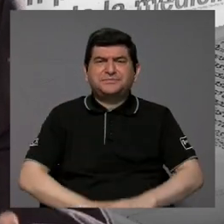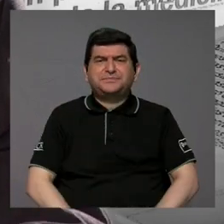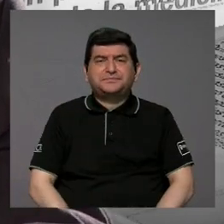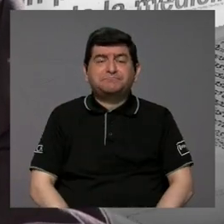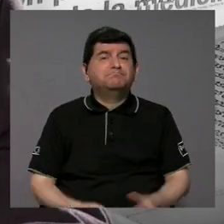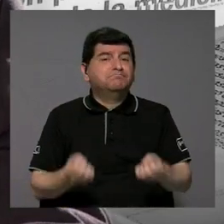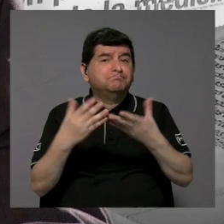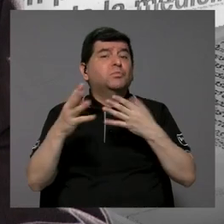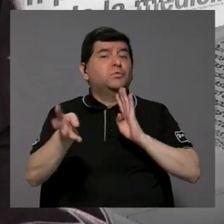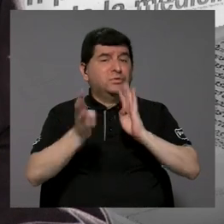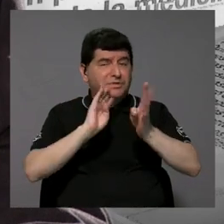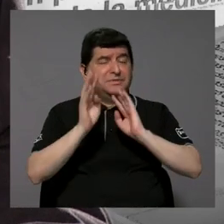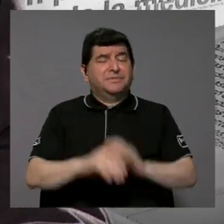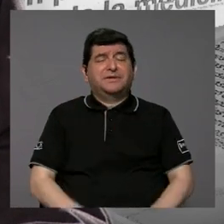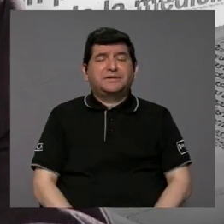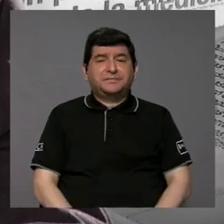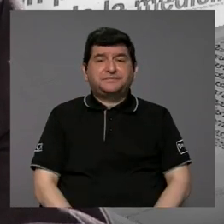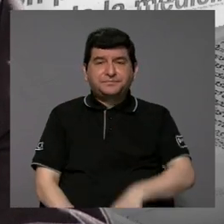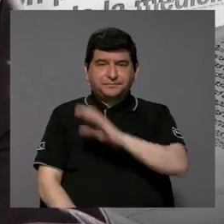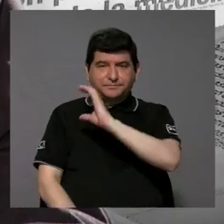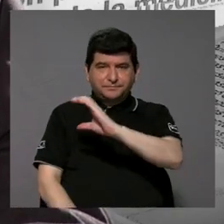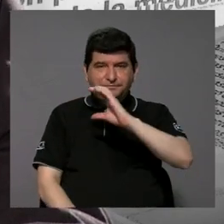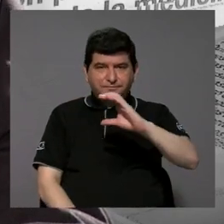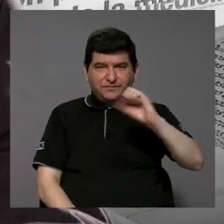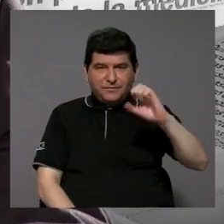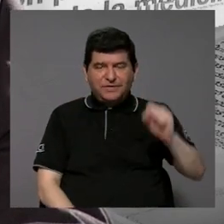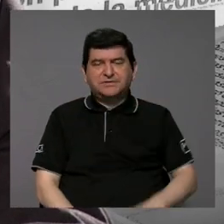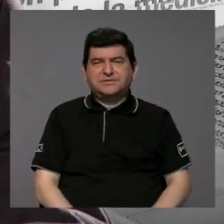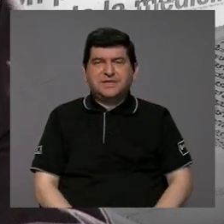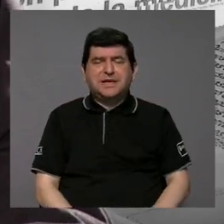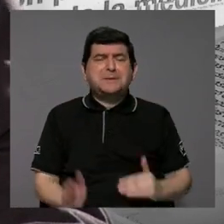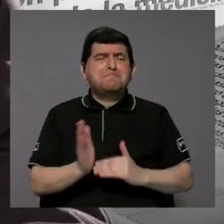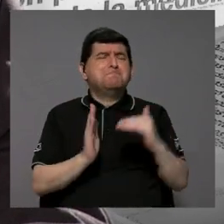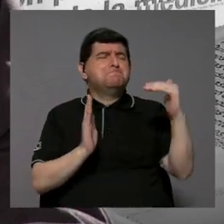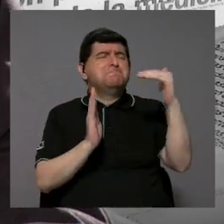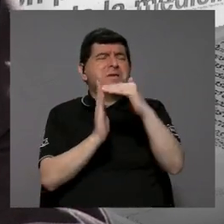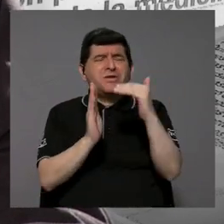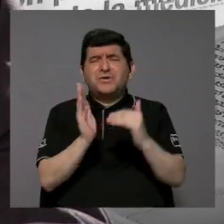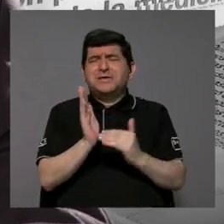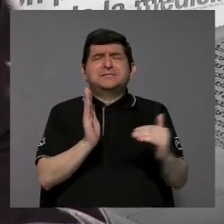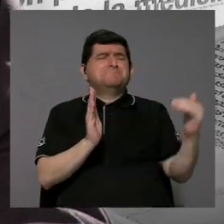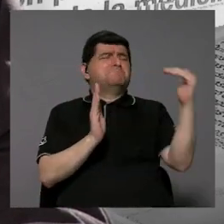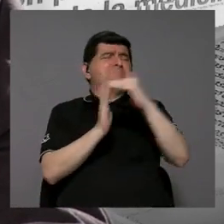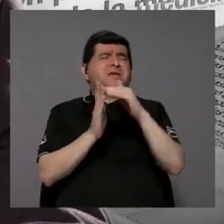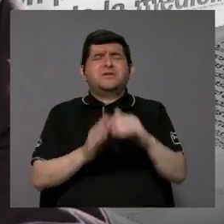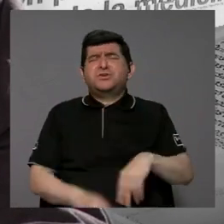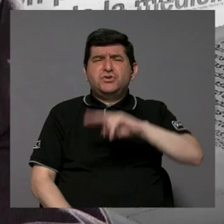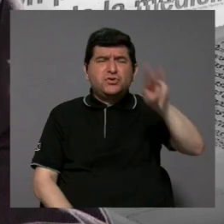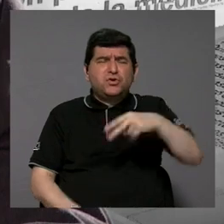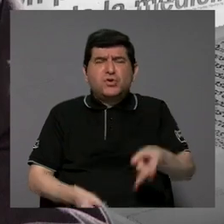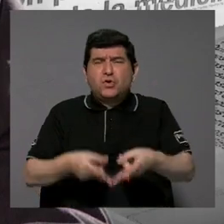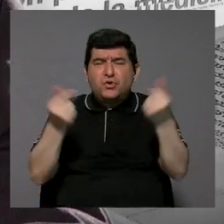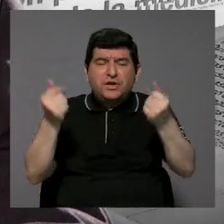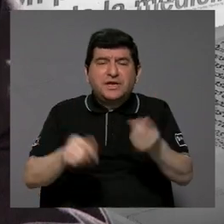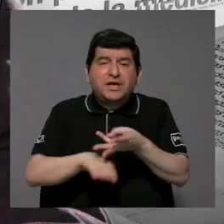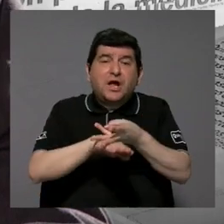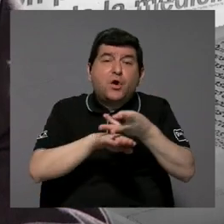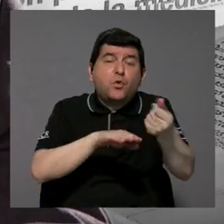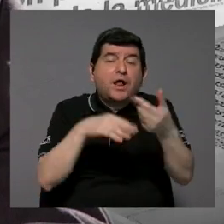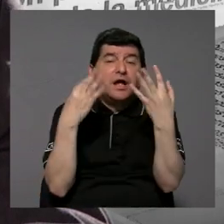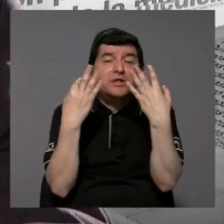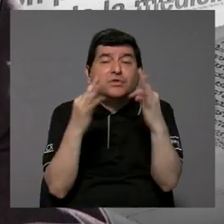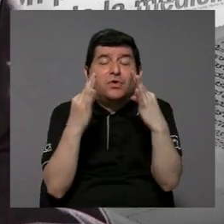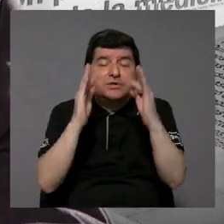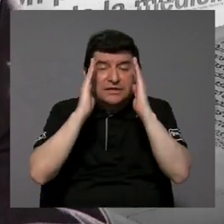Podríamos hablar mucho, ¿verdad? La caja costarricense, seguro, gasta millones y millones de colones curando